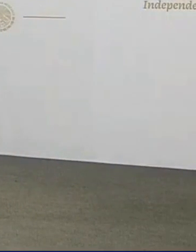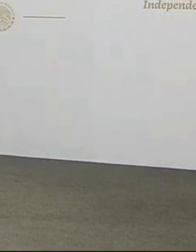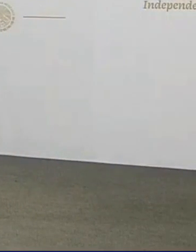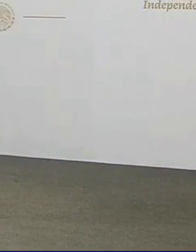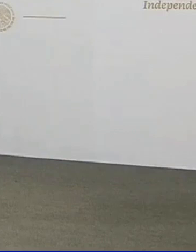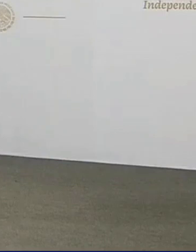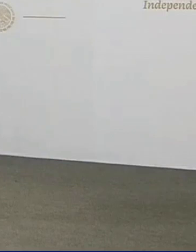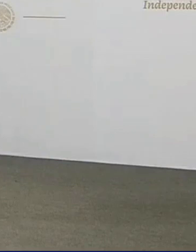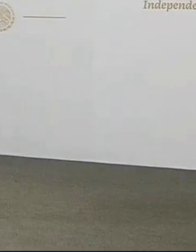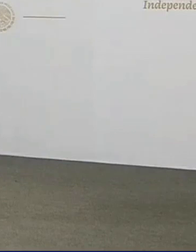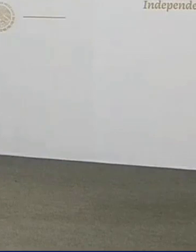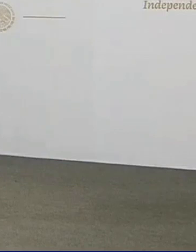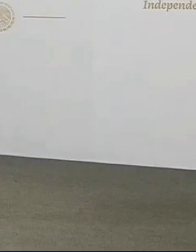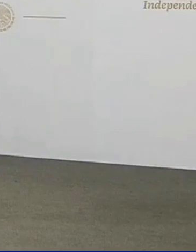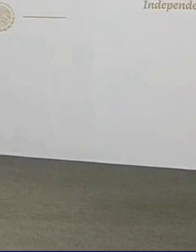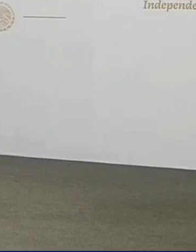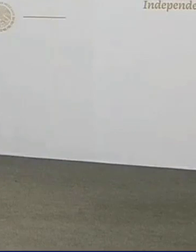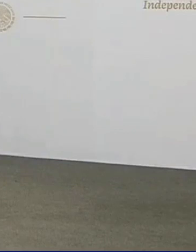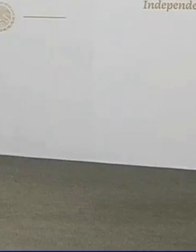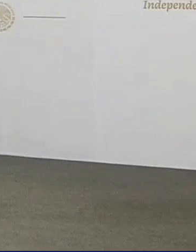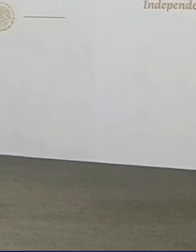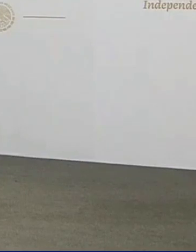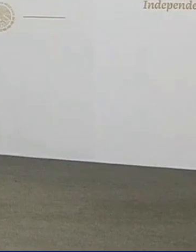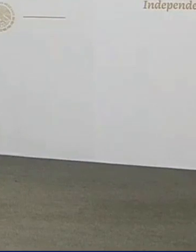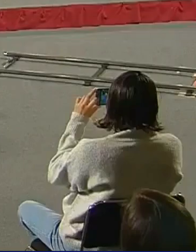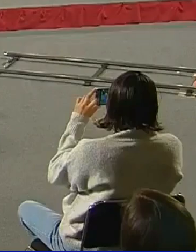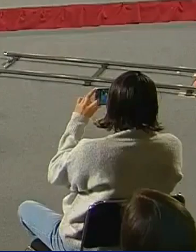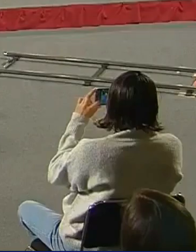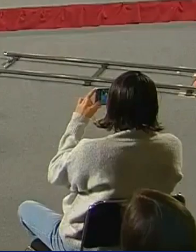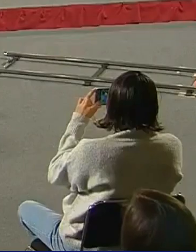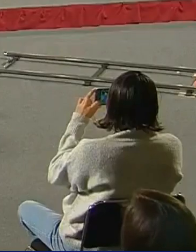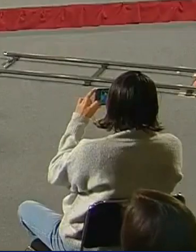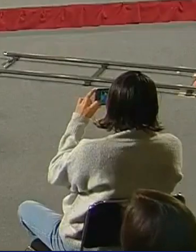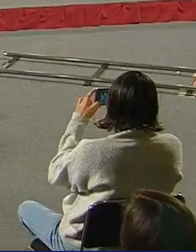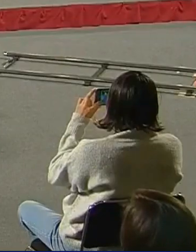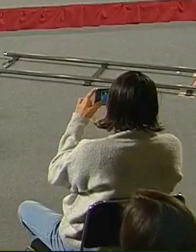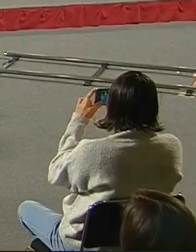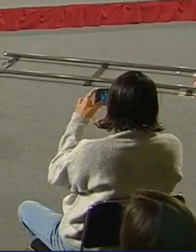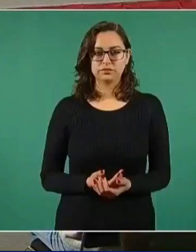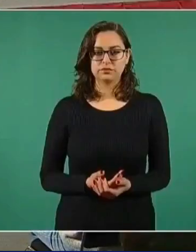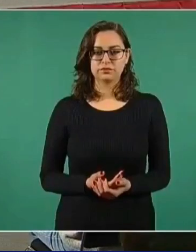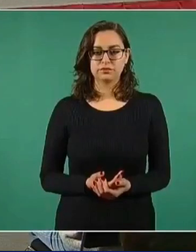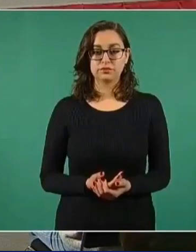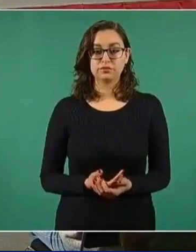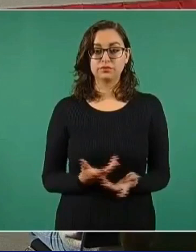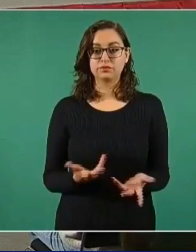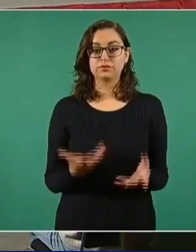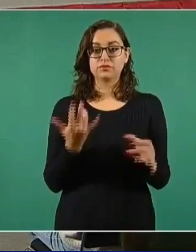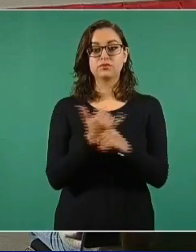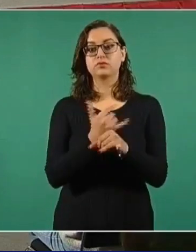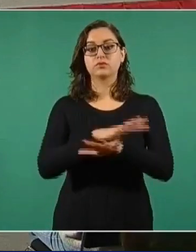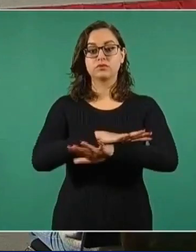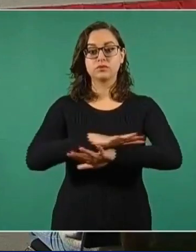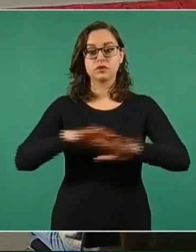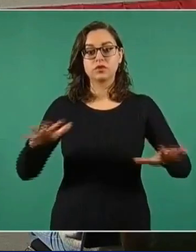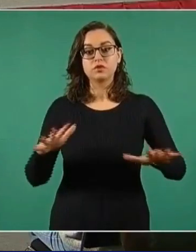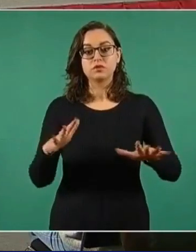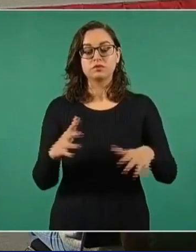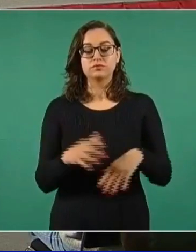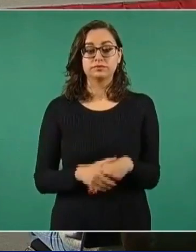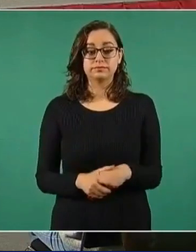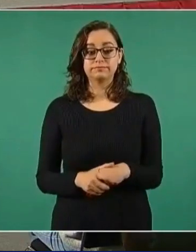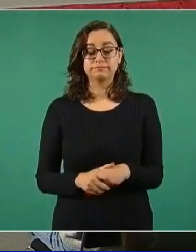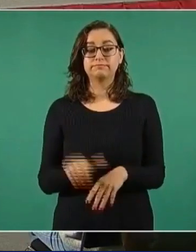Bueno, pues informamos, el día de ayer fue un día